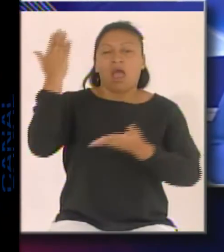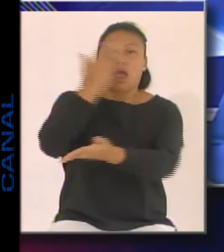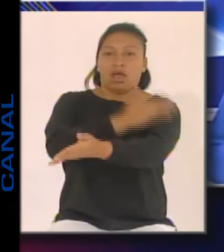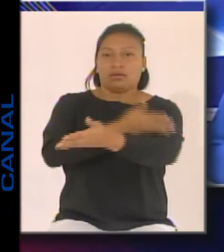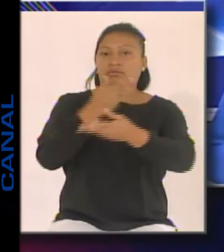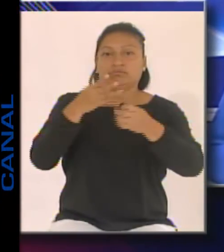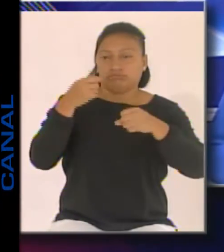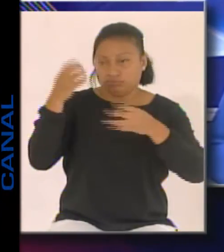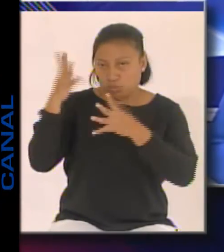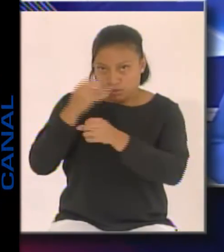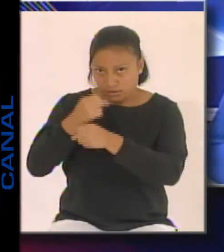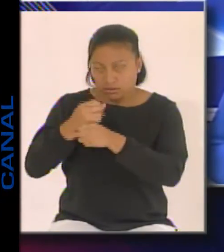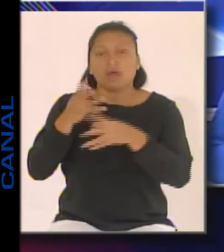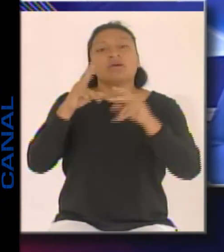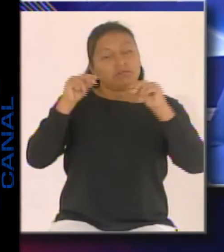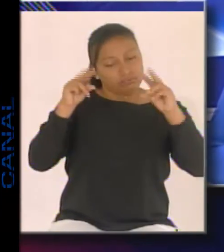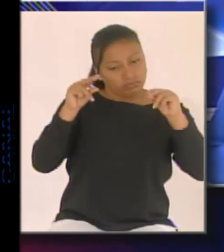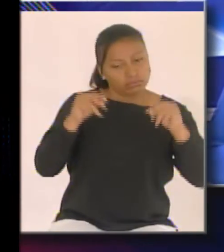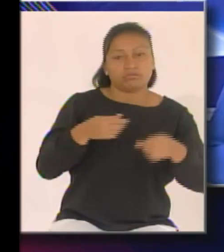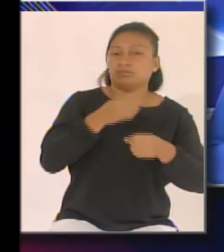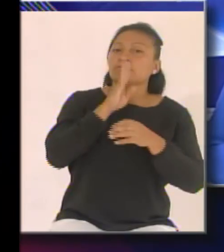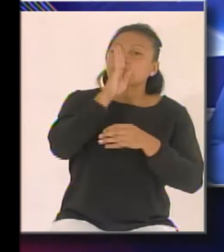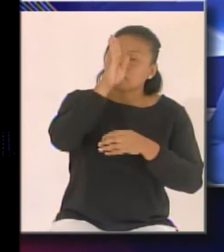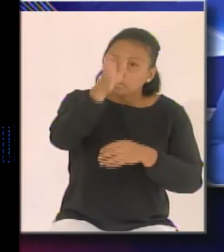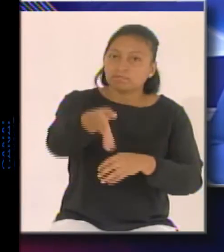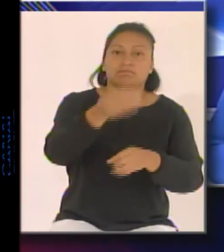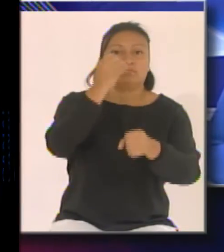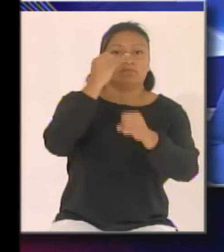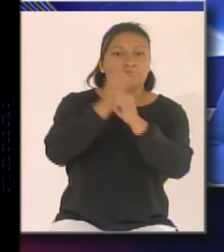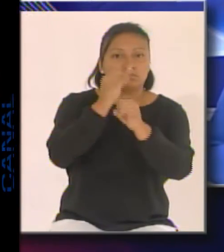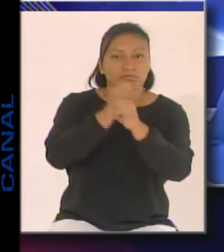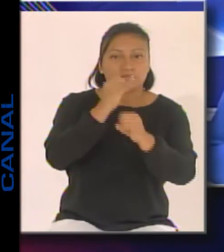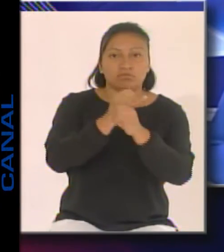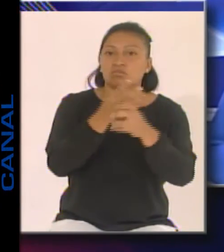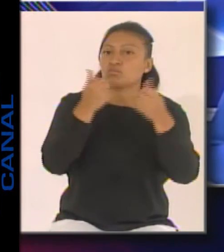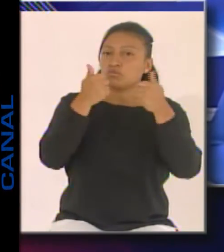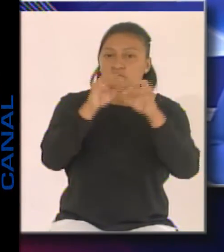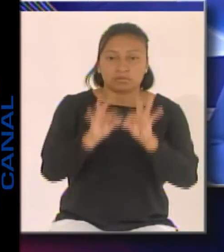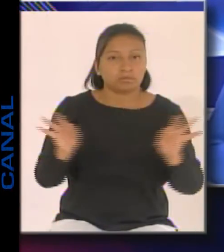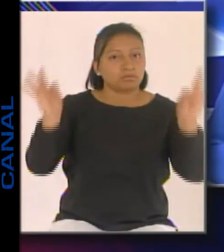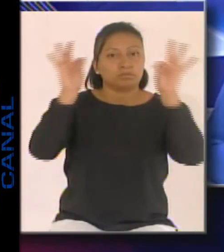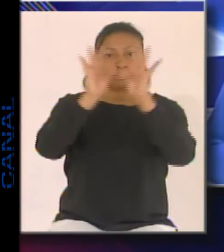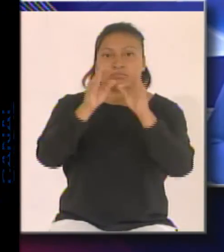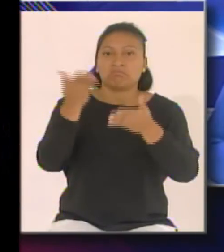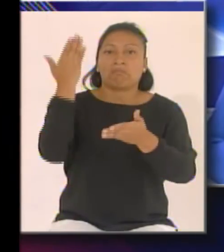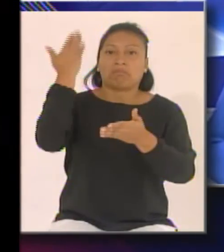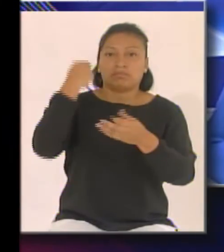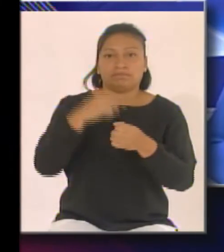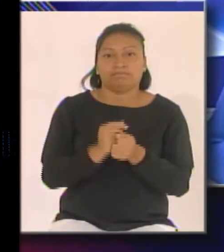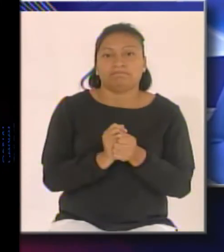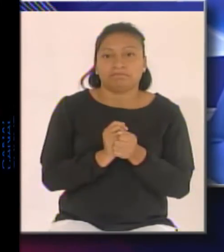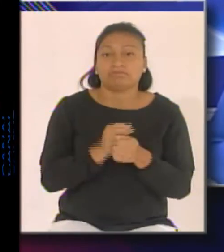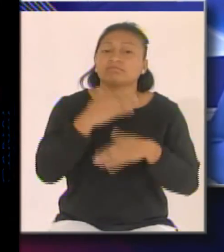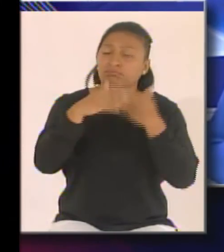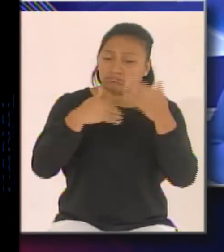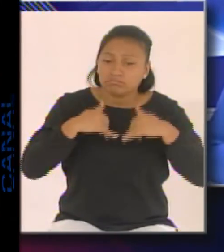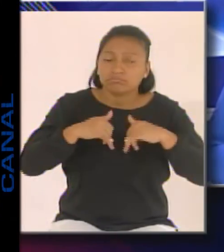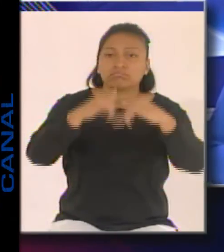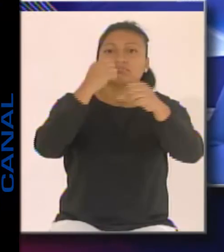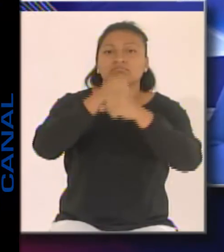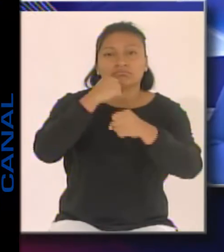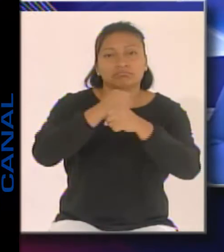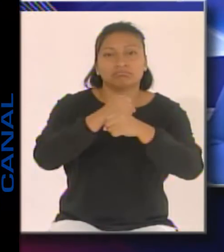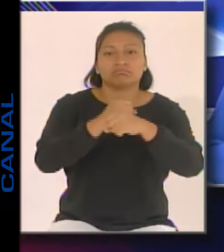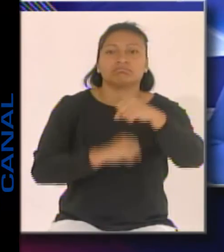hecho, siempre ha sido una institución muy prestigiosa dentro del norte del país y continuamos con ese trabajo y reforzando